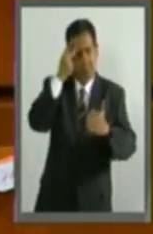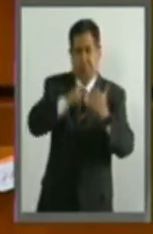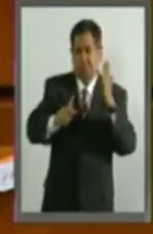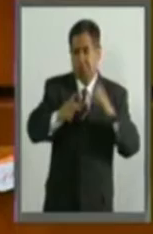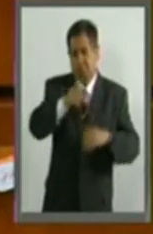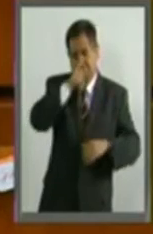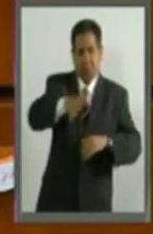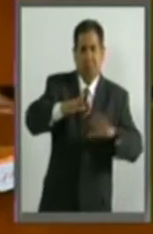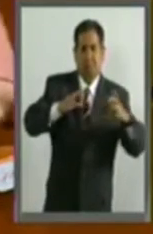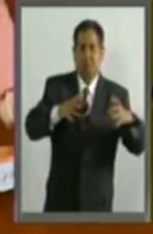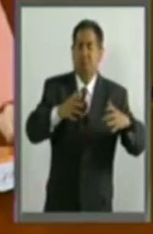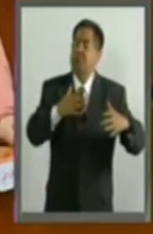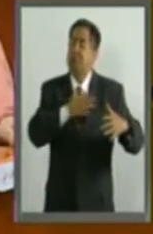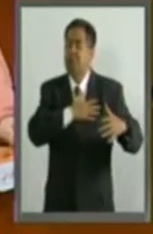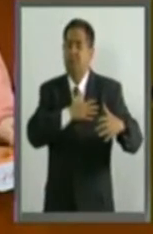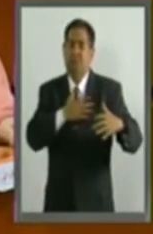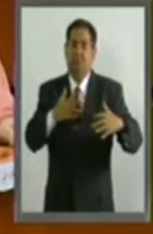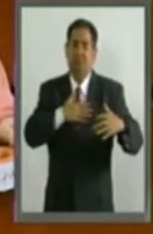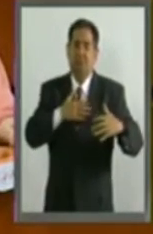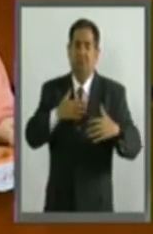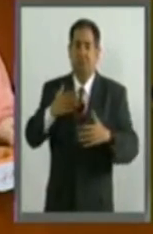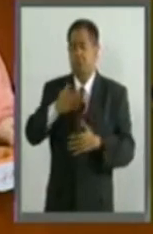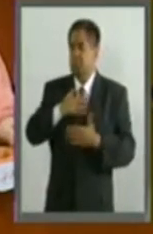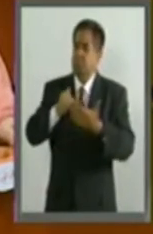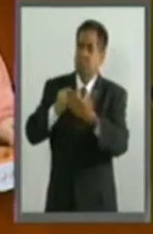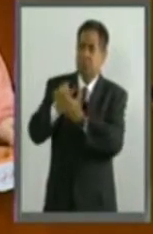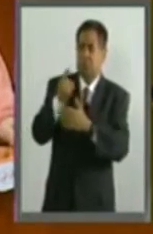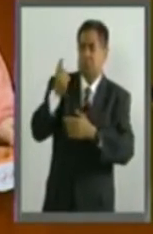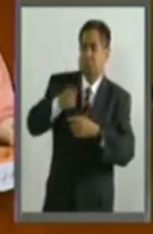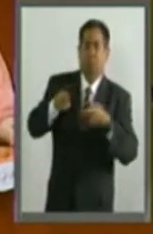la cultura del destino manifiesto.